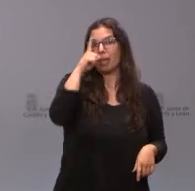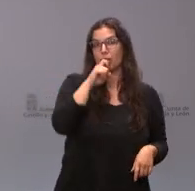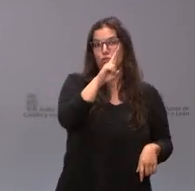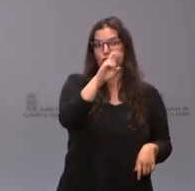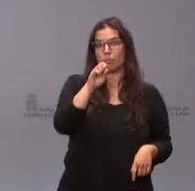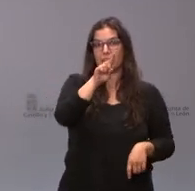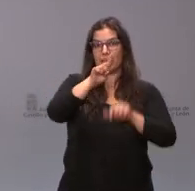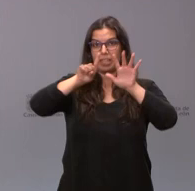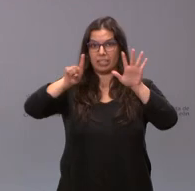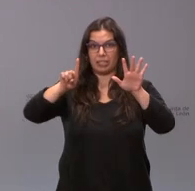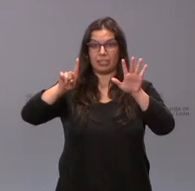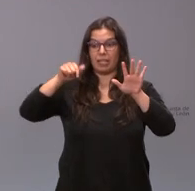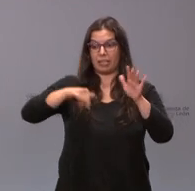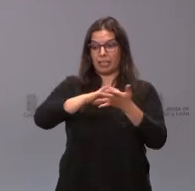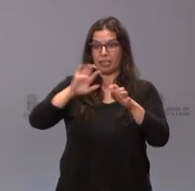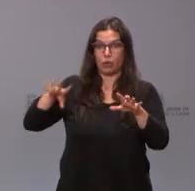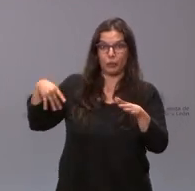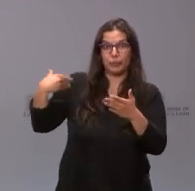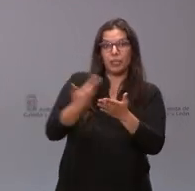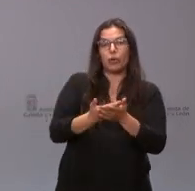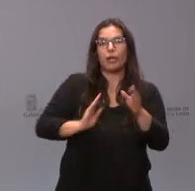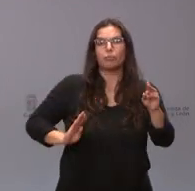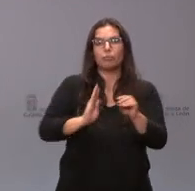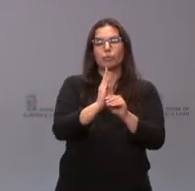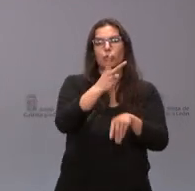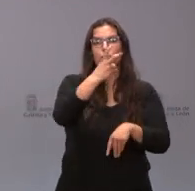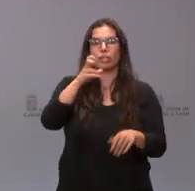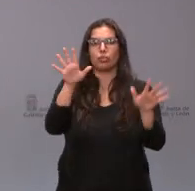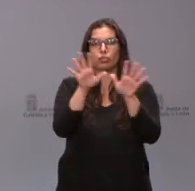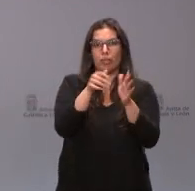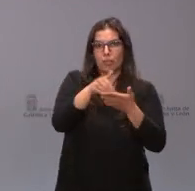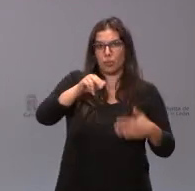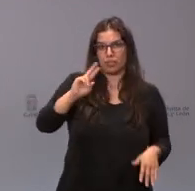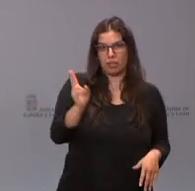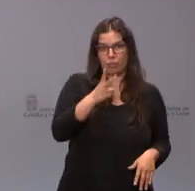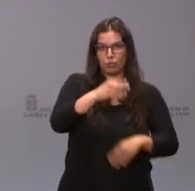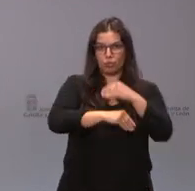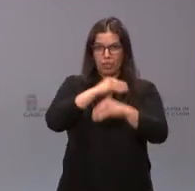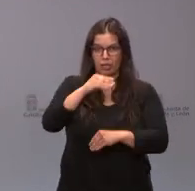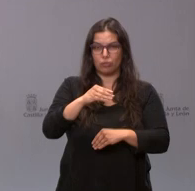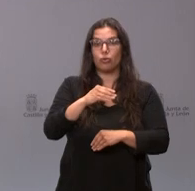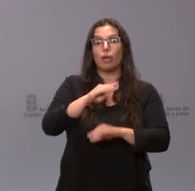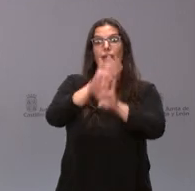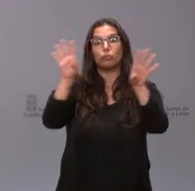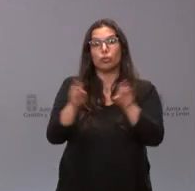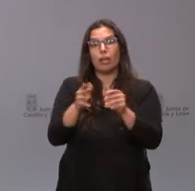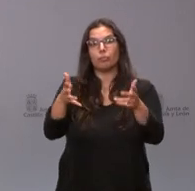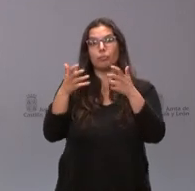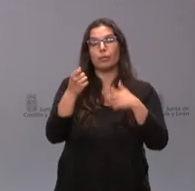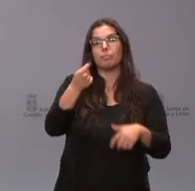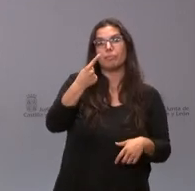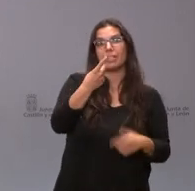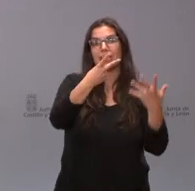Castilla y León, el volumen total de inversiones en esta materia ha extendido a 210 millones de euros para un total de 1.720